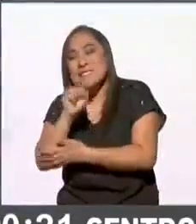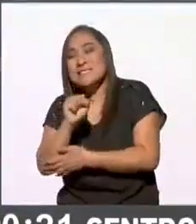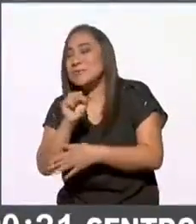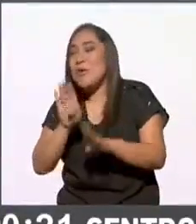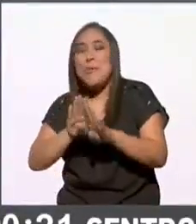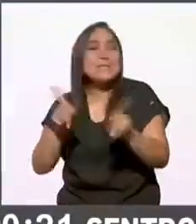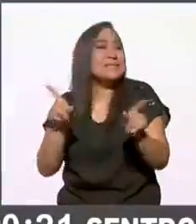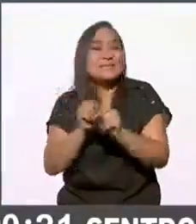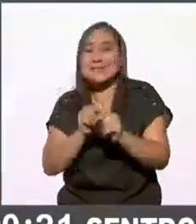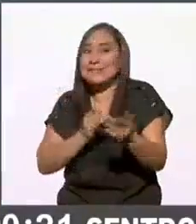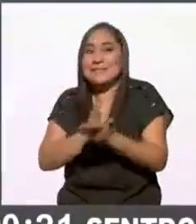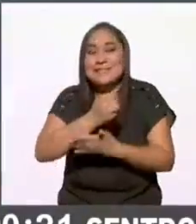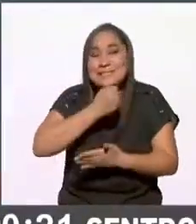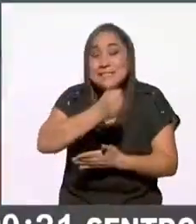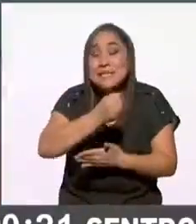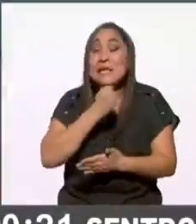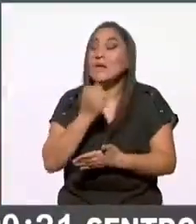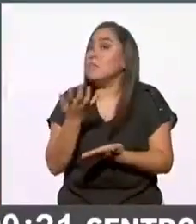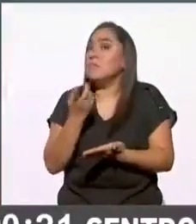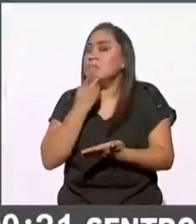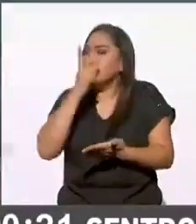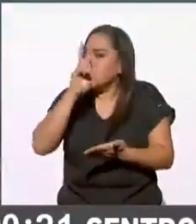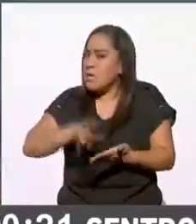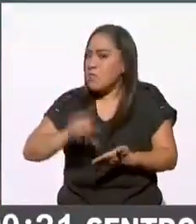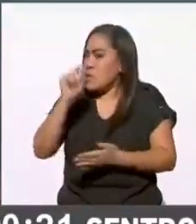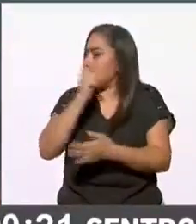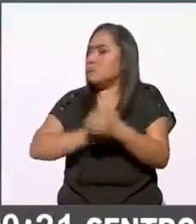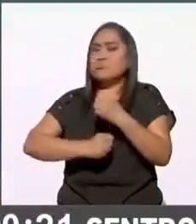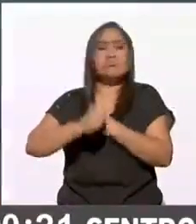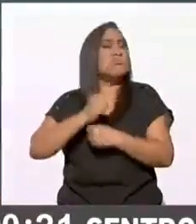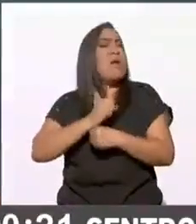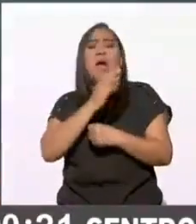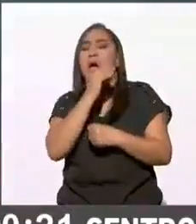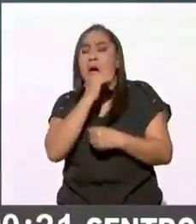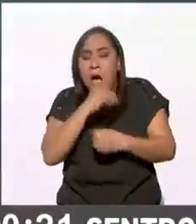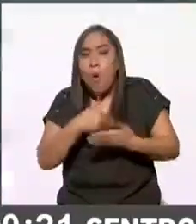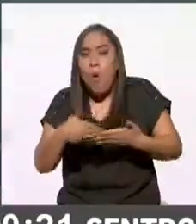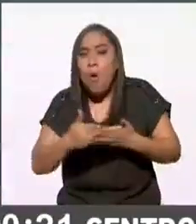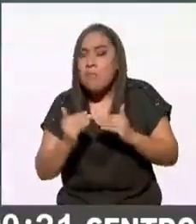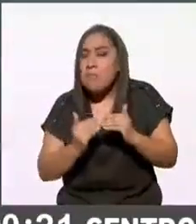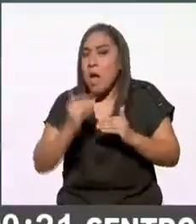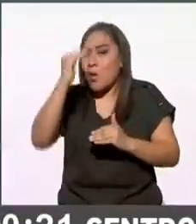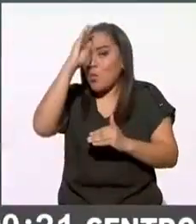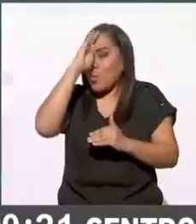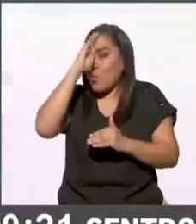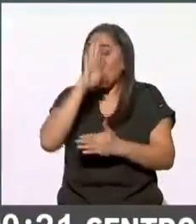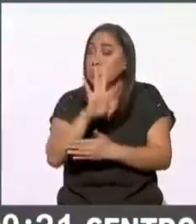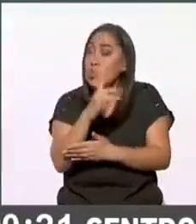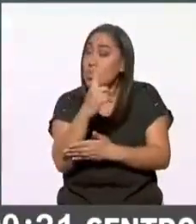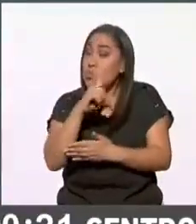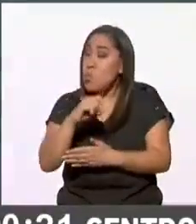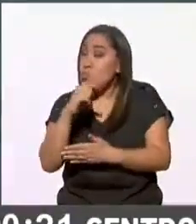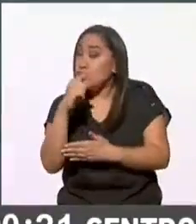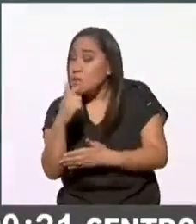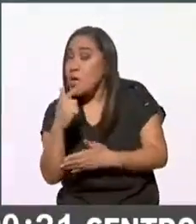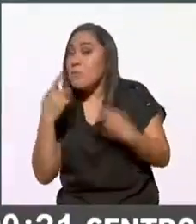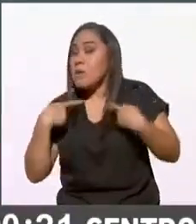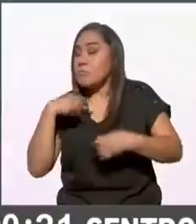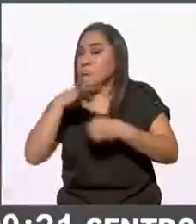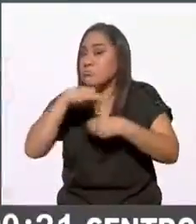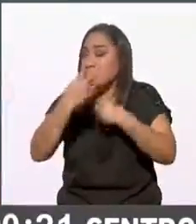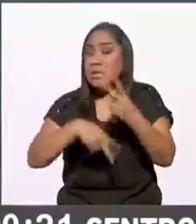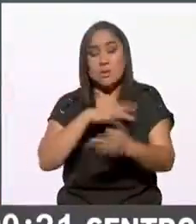chacaleo que desde hace 20 años no se registraba una votación de esta magnitud 51.7 entre 51